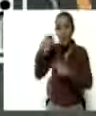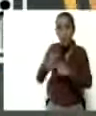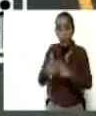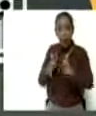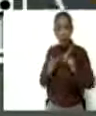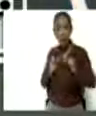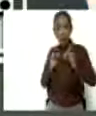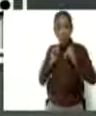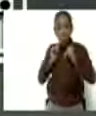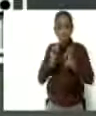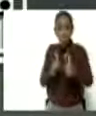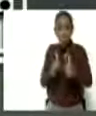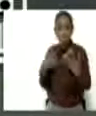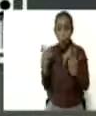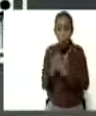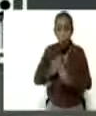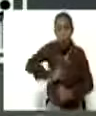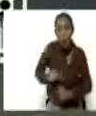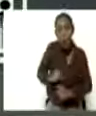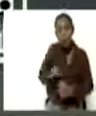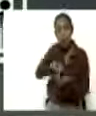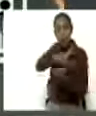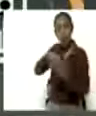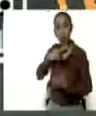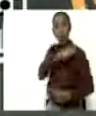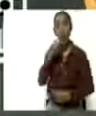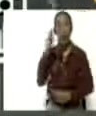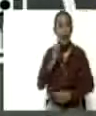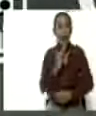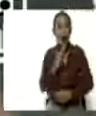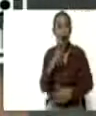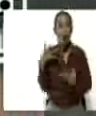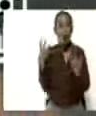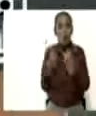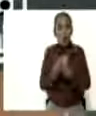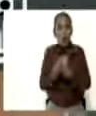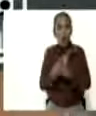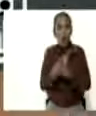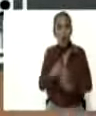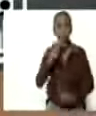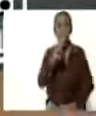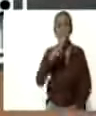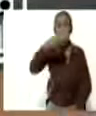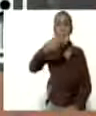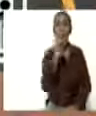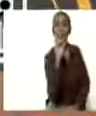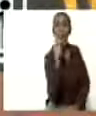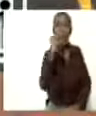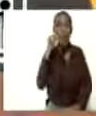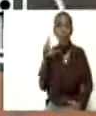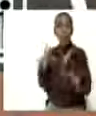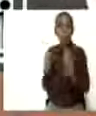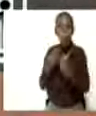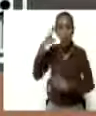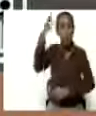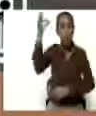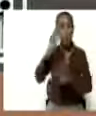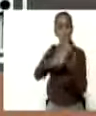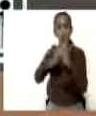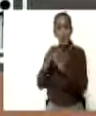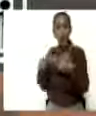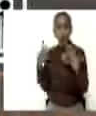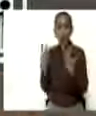junto a la Policía Nacional Bolivariana, junto a las UPD, junto a los Consejos Comunales,